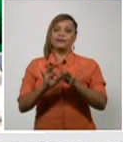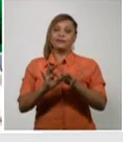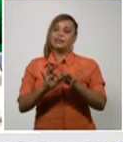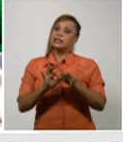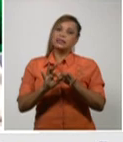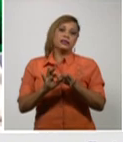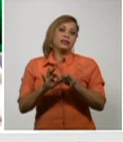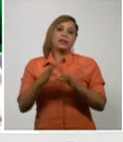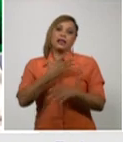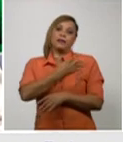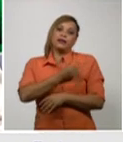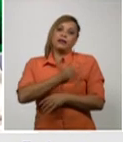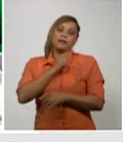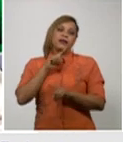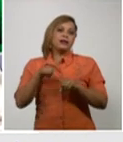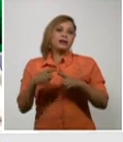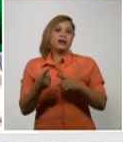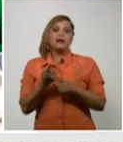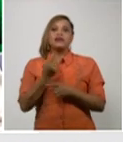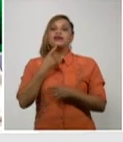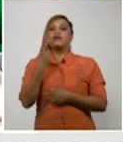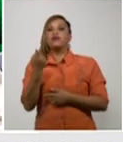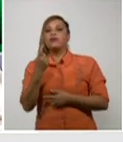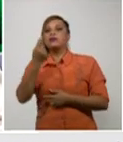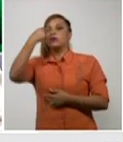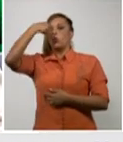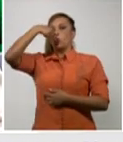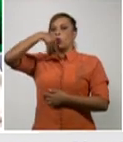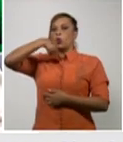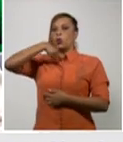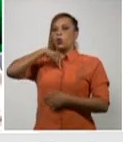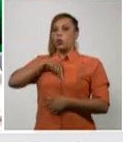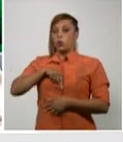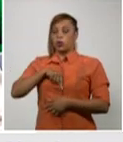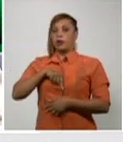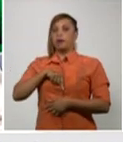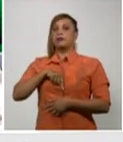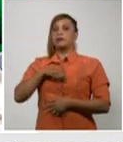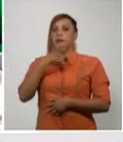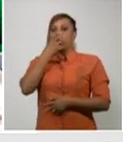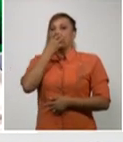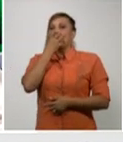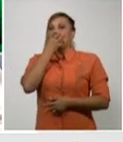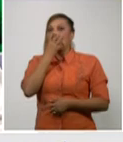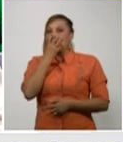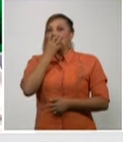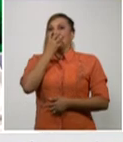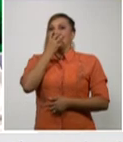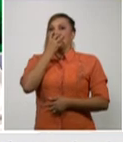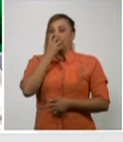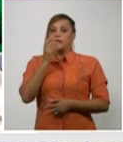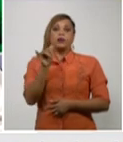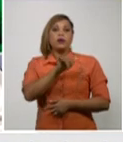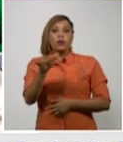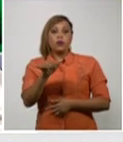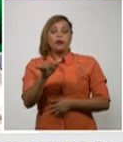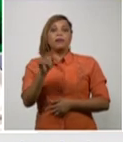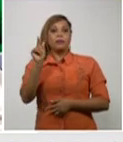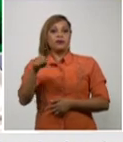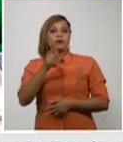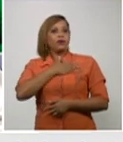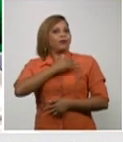fue necesario intubarlo en un momento determinado, ventilarlo. También este paciente hizo una parada